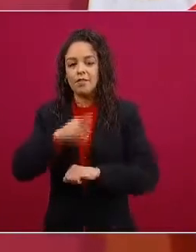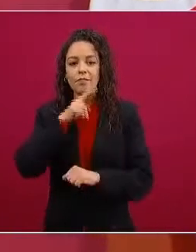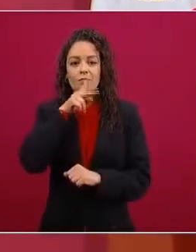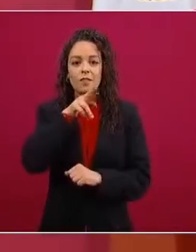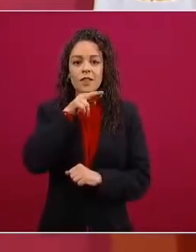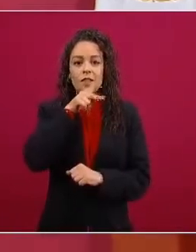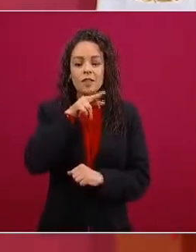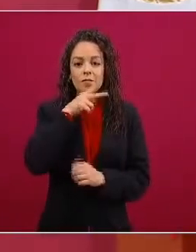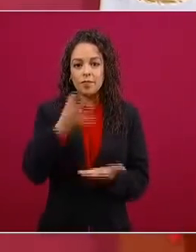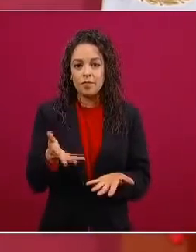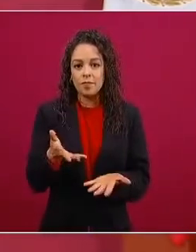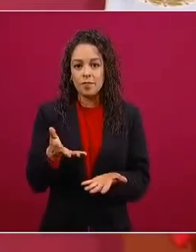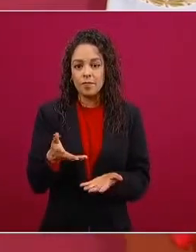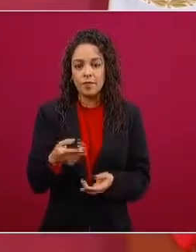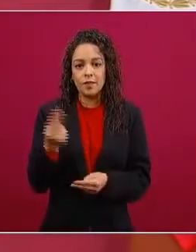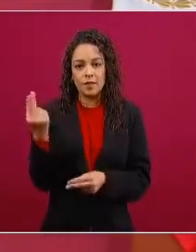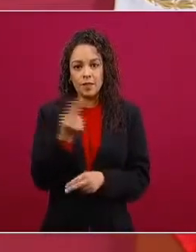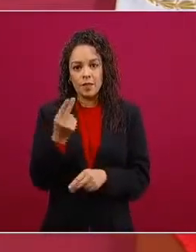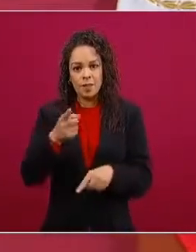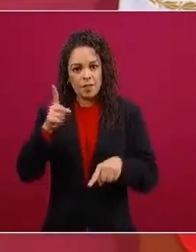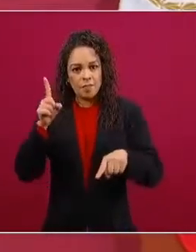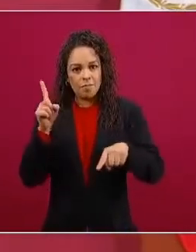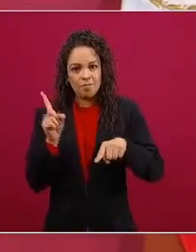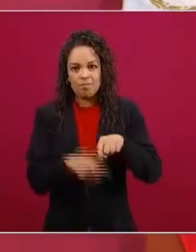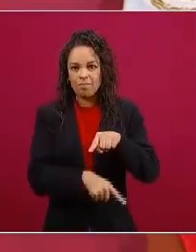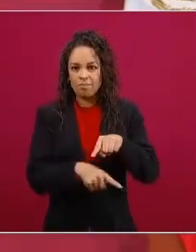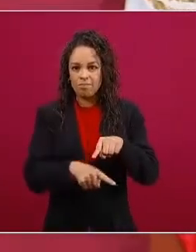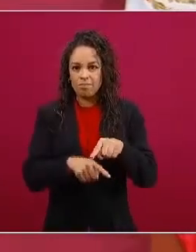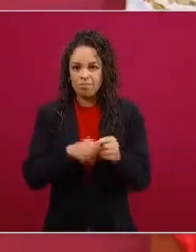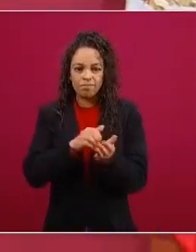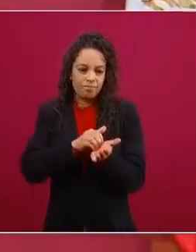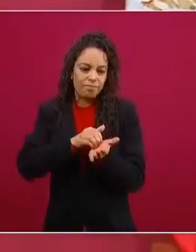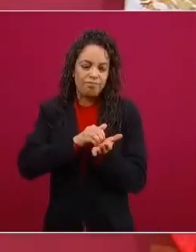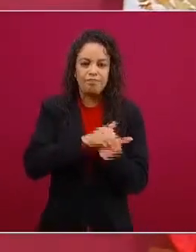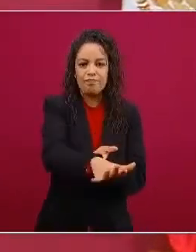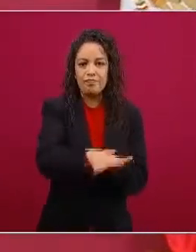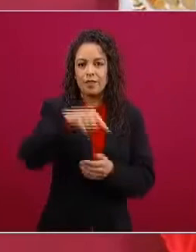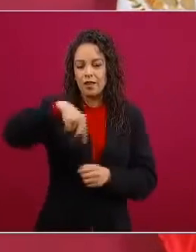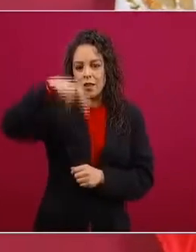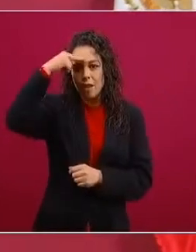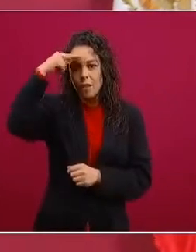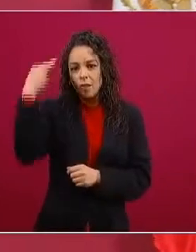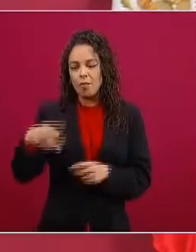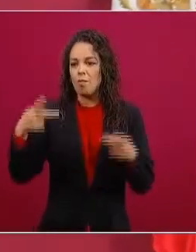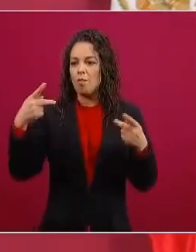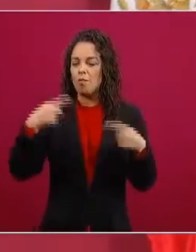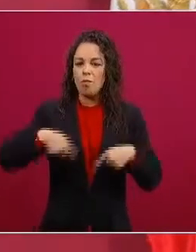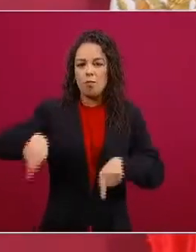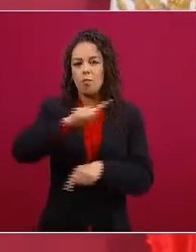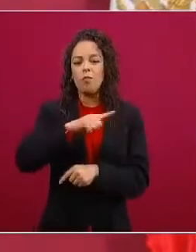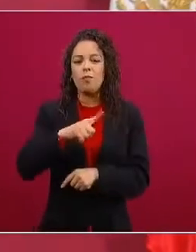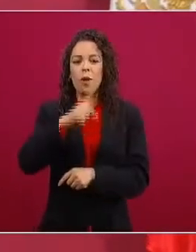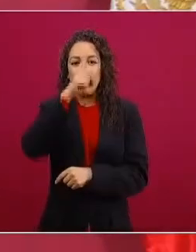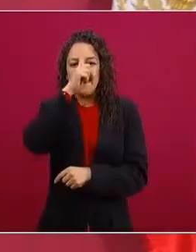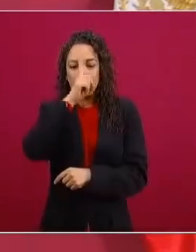se destierre de México la mentira la manipulación